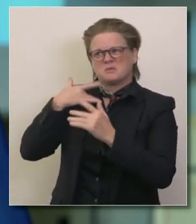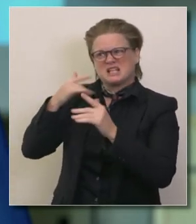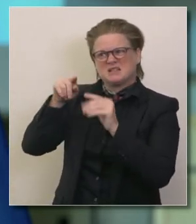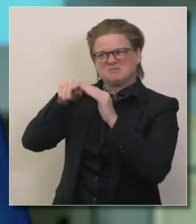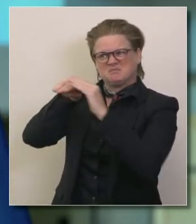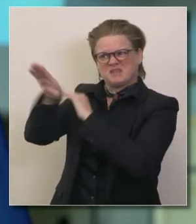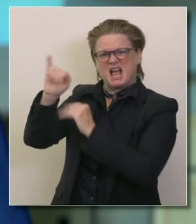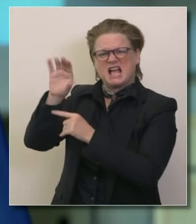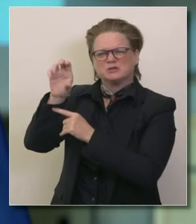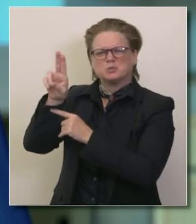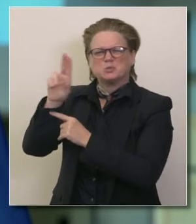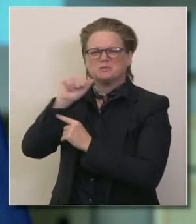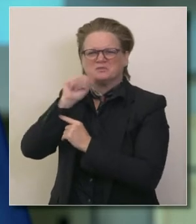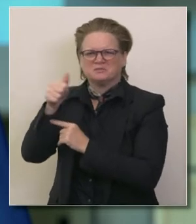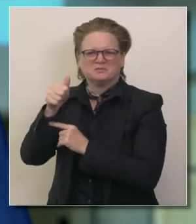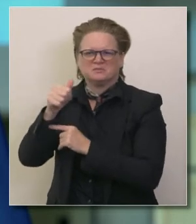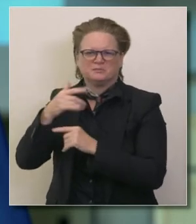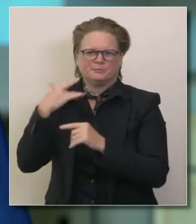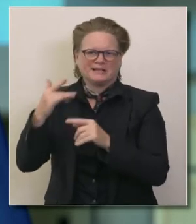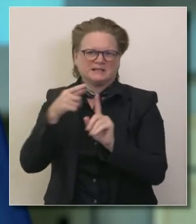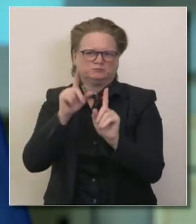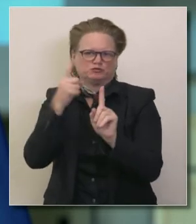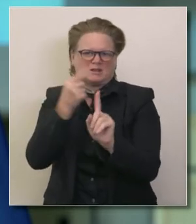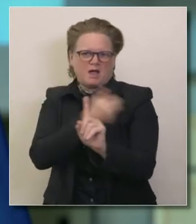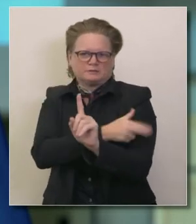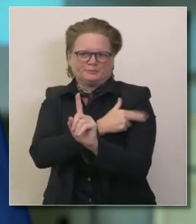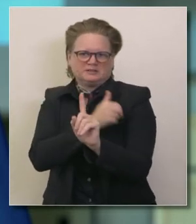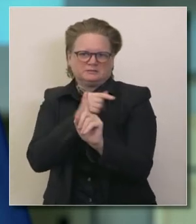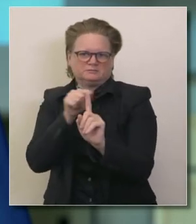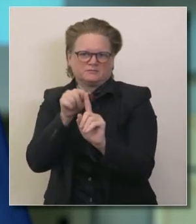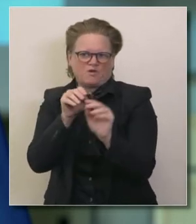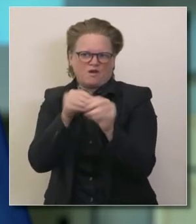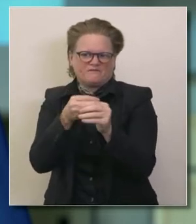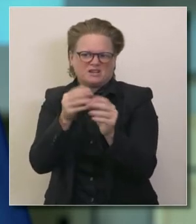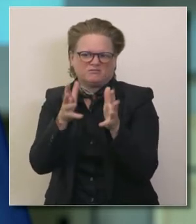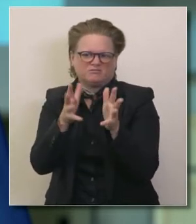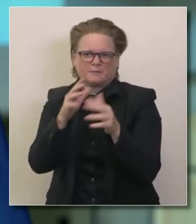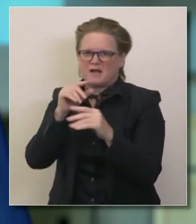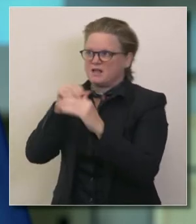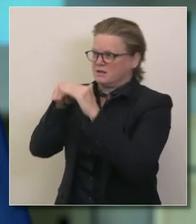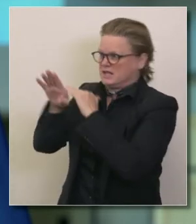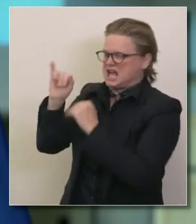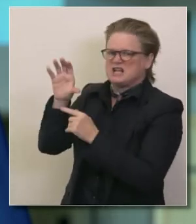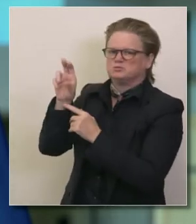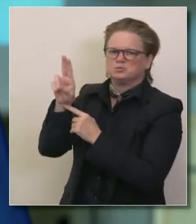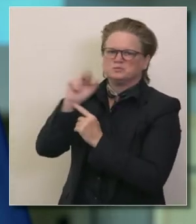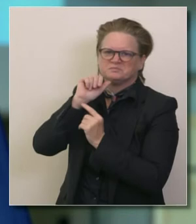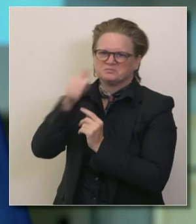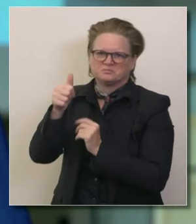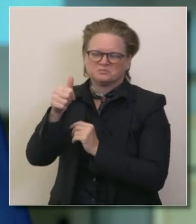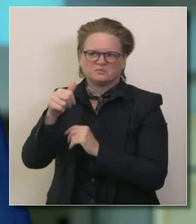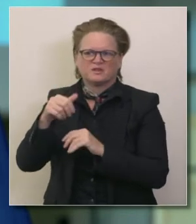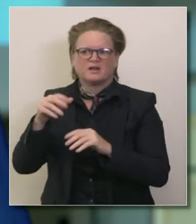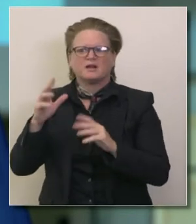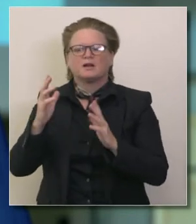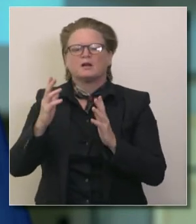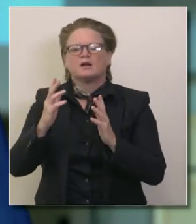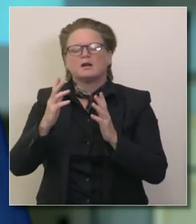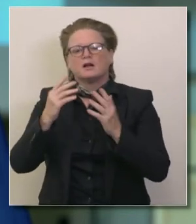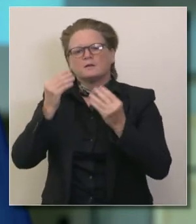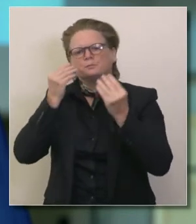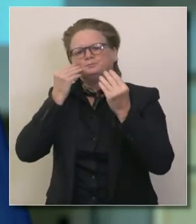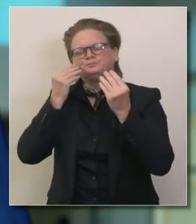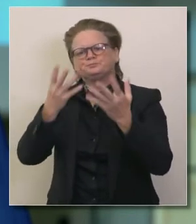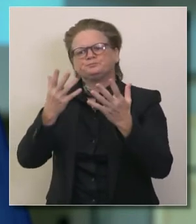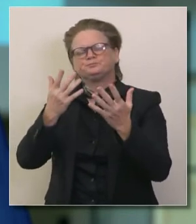termina uno en la unidad de cuidados intensivos y para darles algo de contexto las instalaciones distintas a lo ancho del